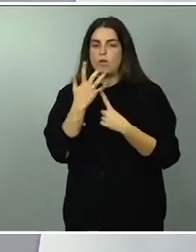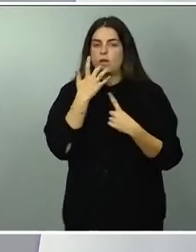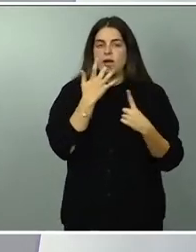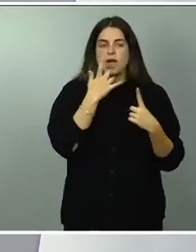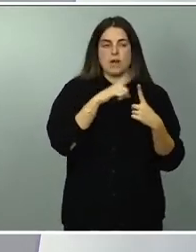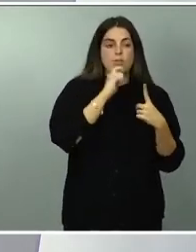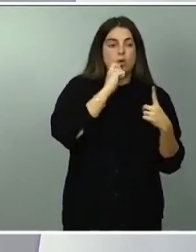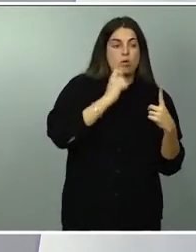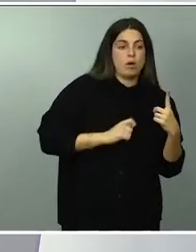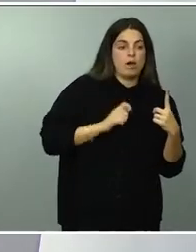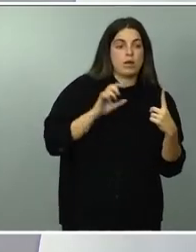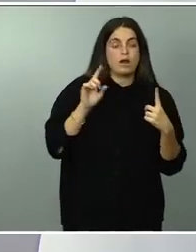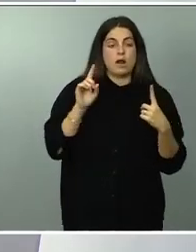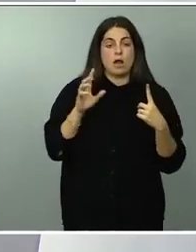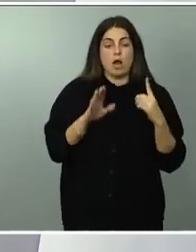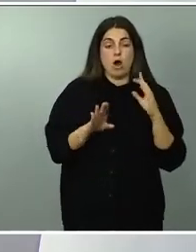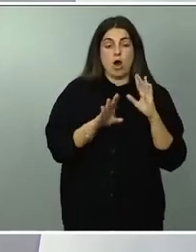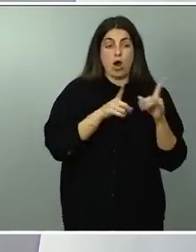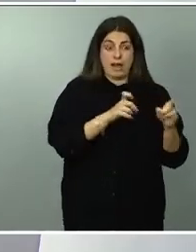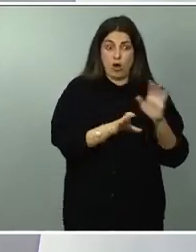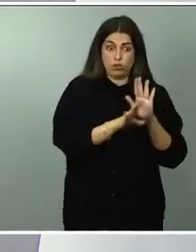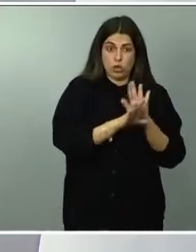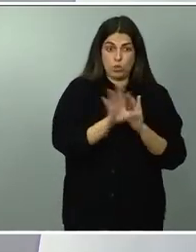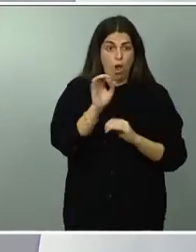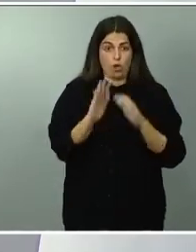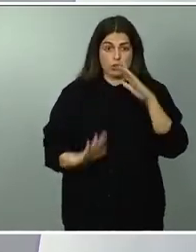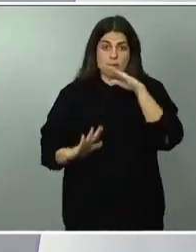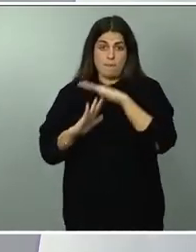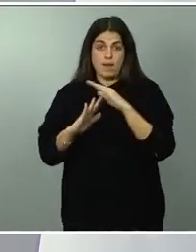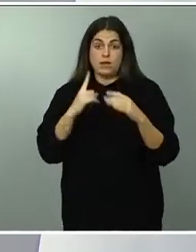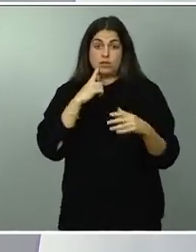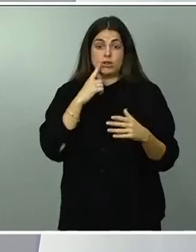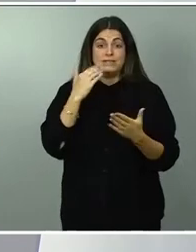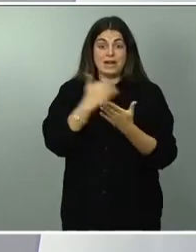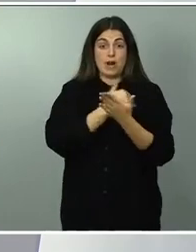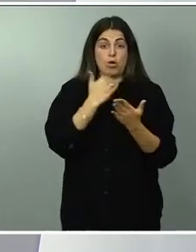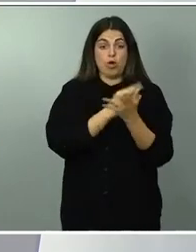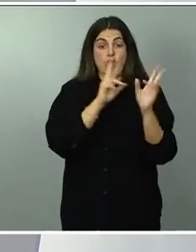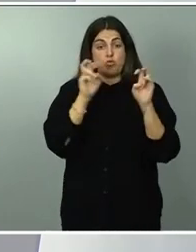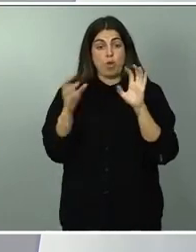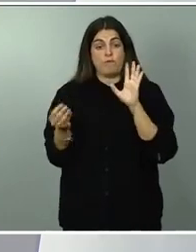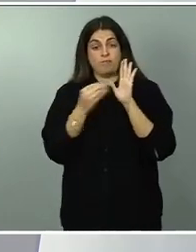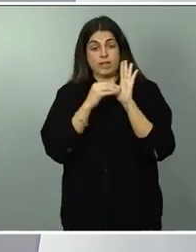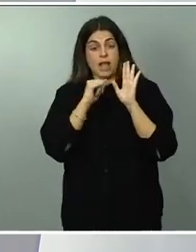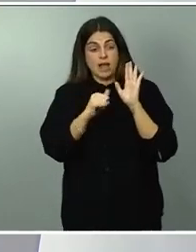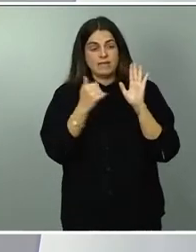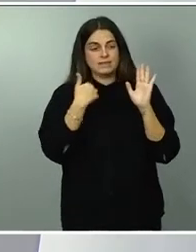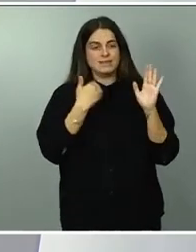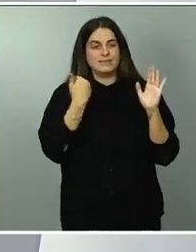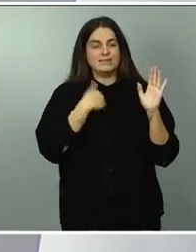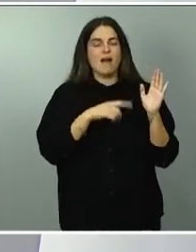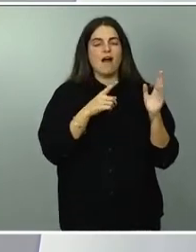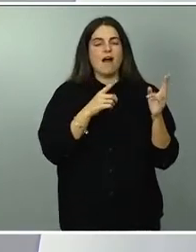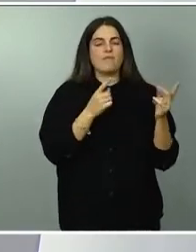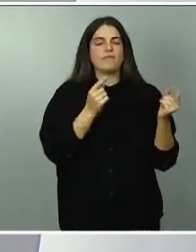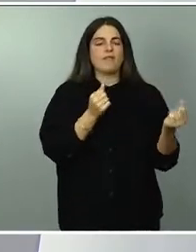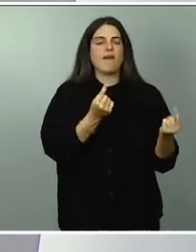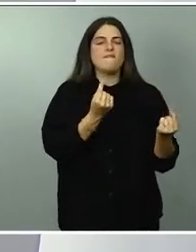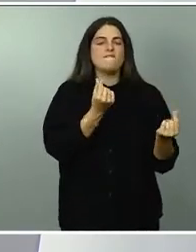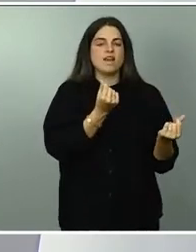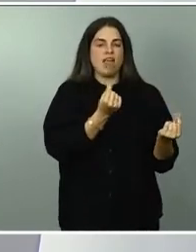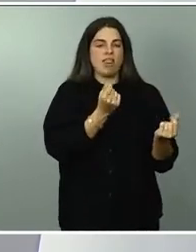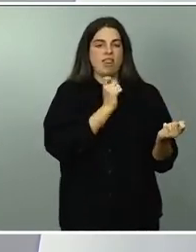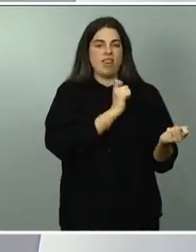continuidad de la guerra se incorporaba esta nueva recaudación y por tanto está financiando ya de forma finalista todas las